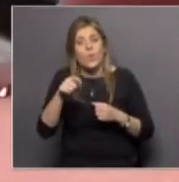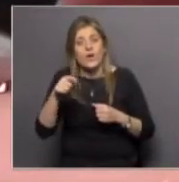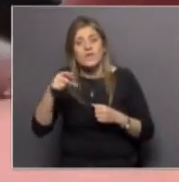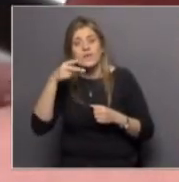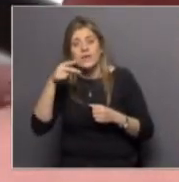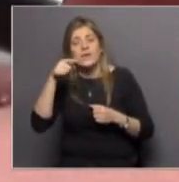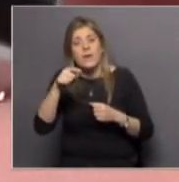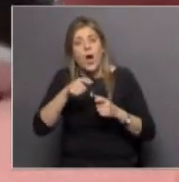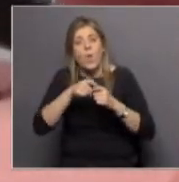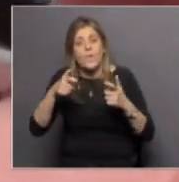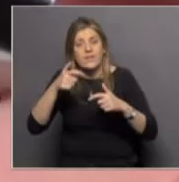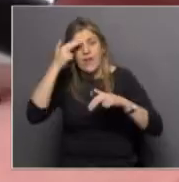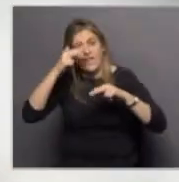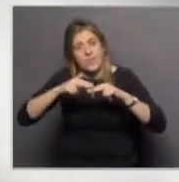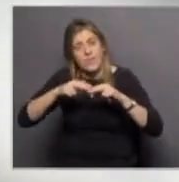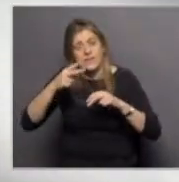vinculada a la nicotina y el tabaco